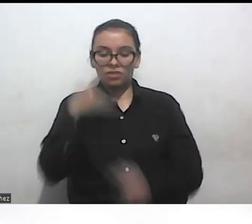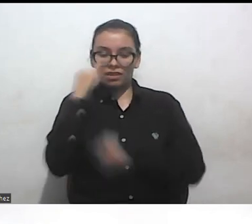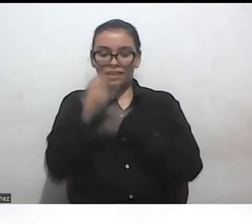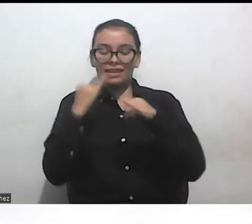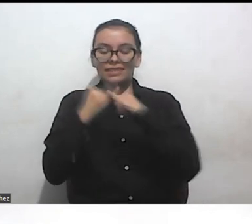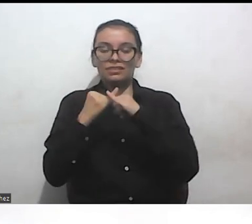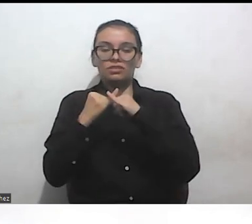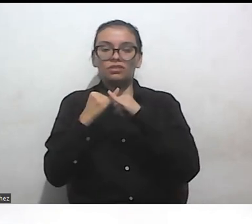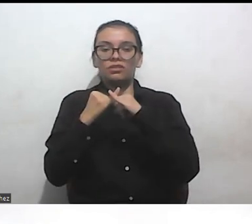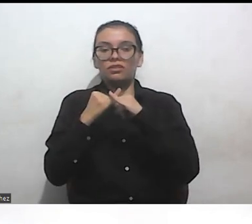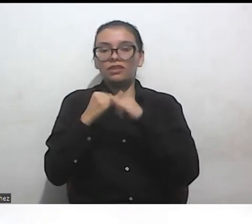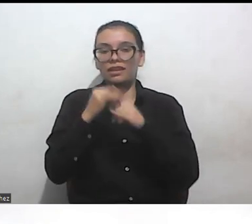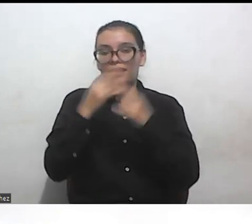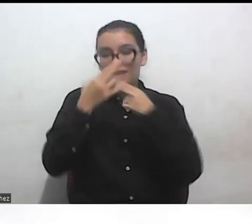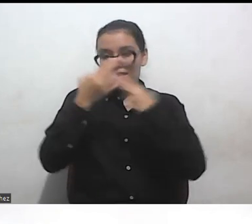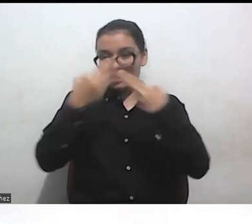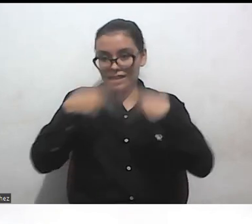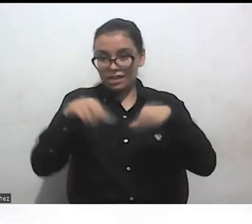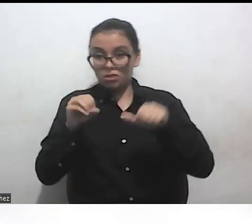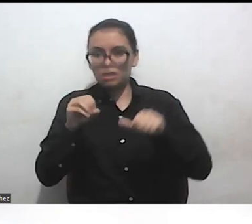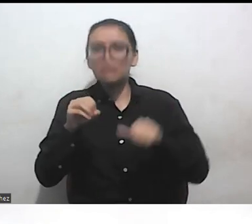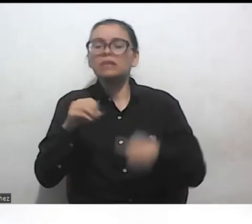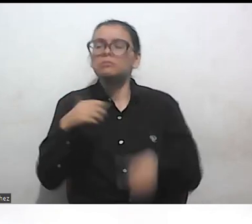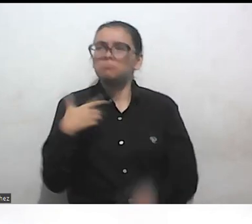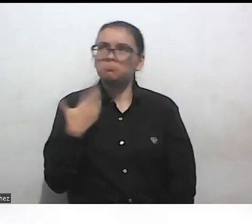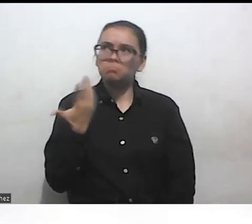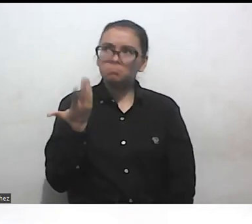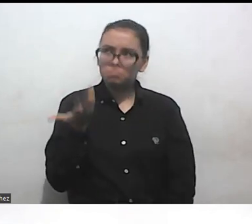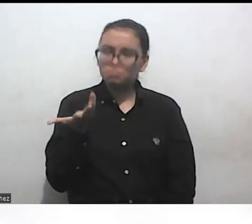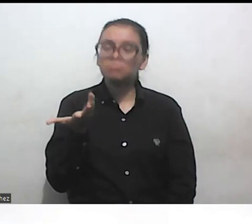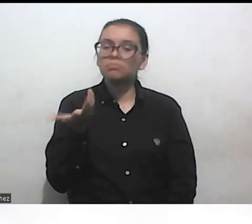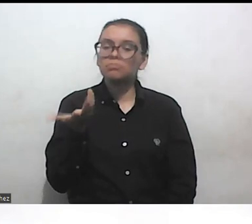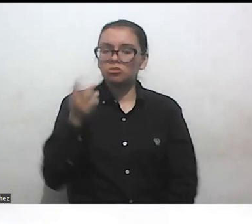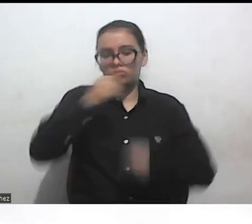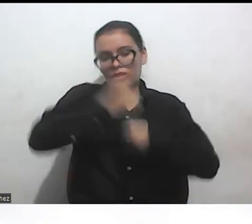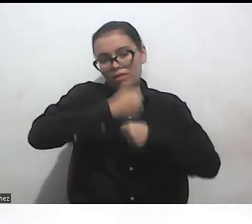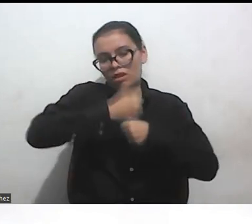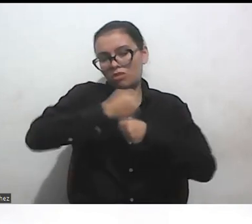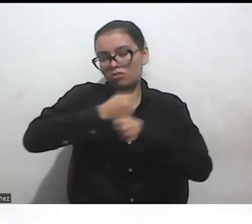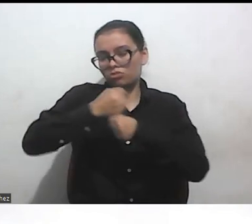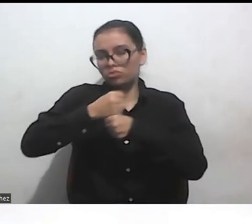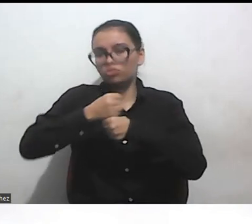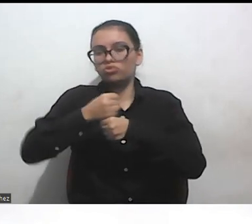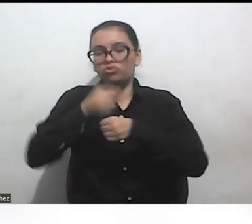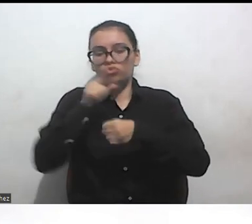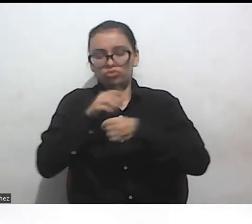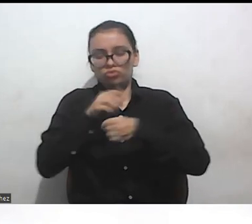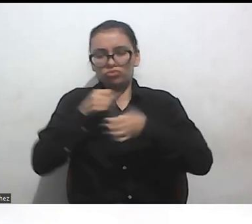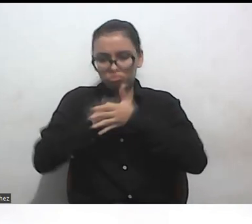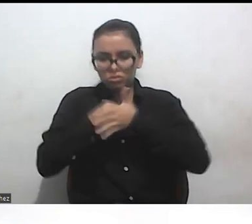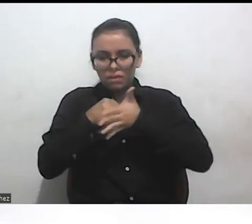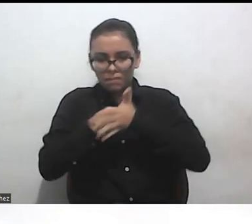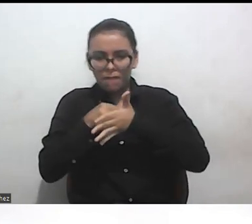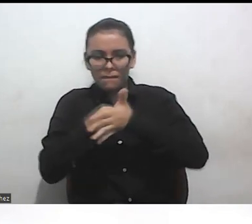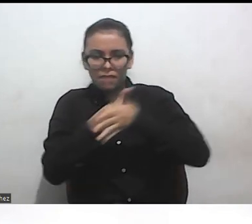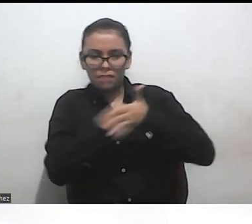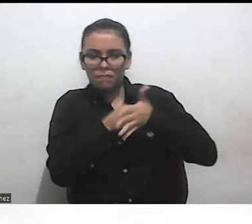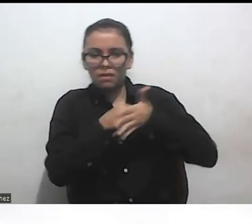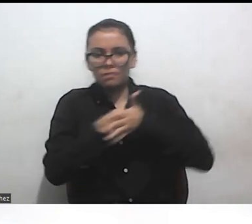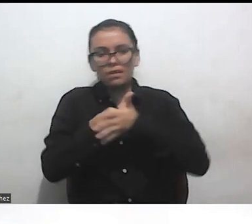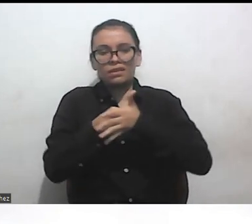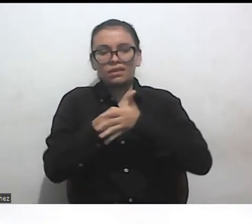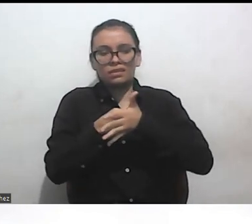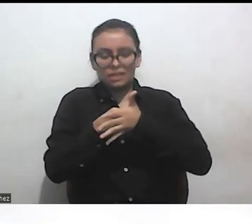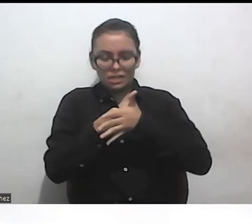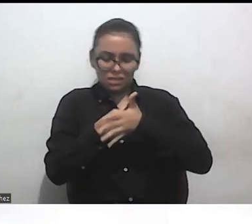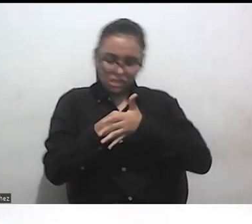y muchas veces he trabajado con movimientos que no necesariamente reflejan mi identidad,